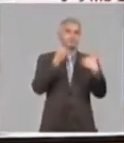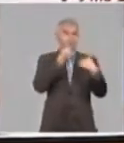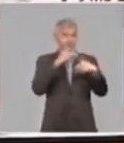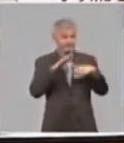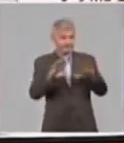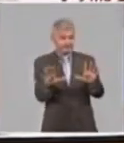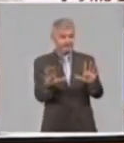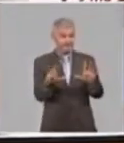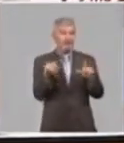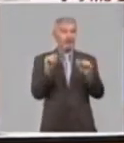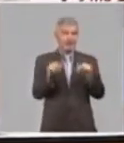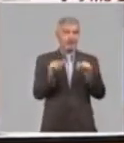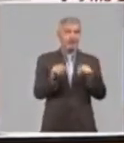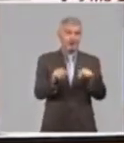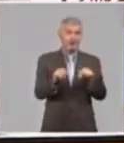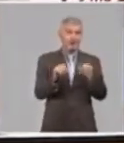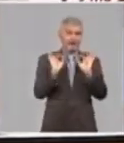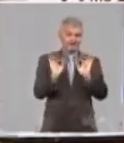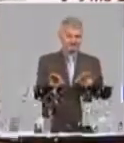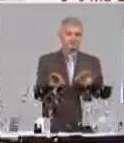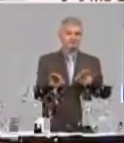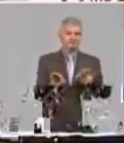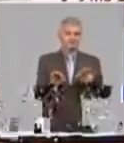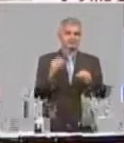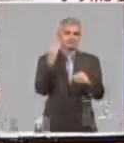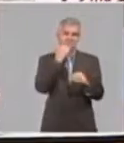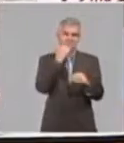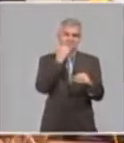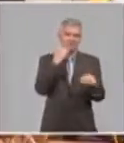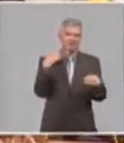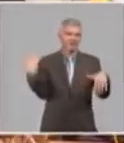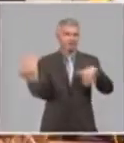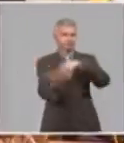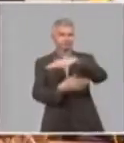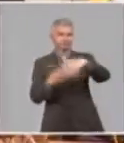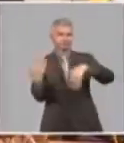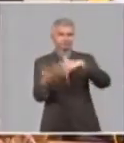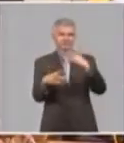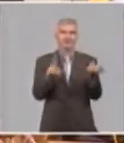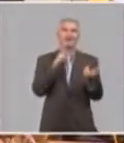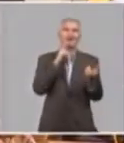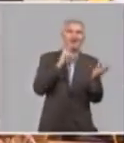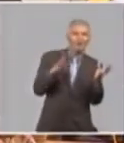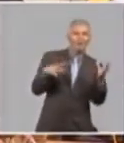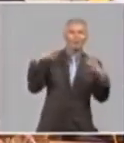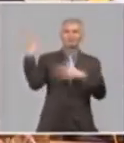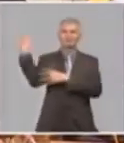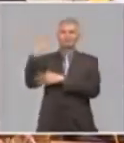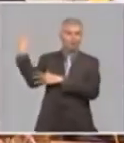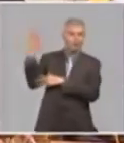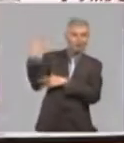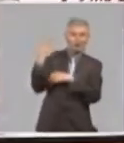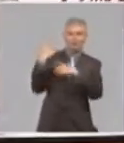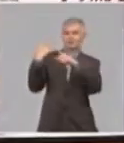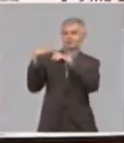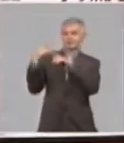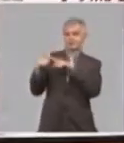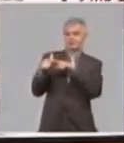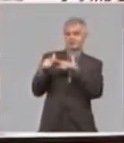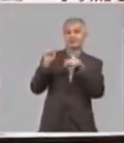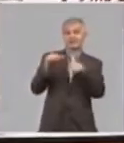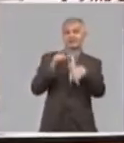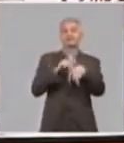pero hay posibilidades de que eso ocurra. Entonces... Concibe con los periodos en los que septiembre, octubre... la temporada ciclónica es más